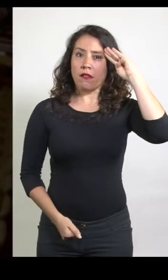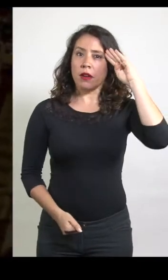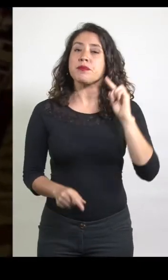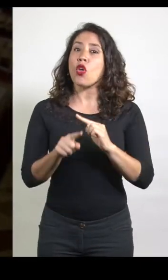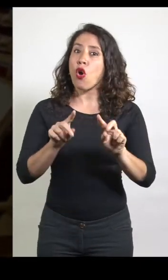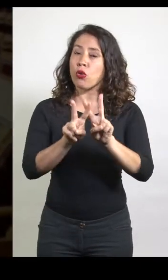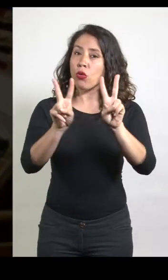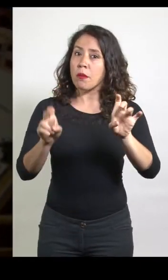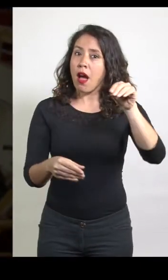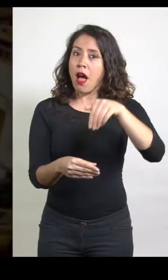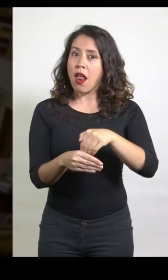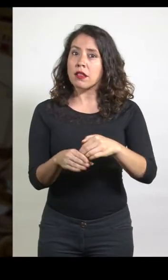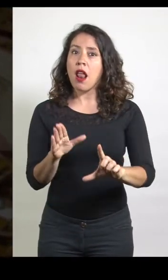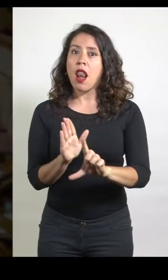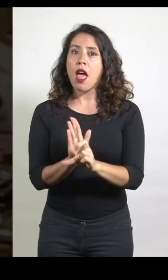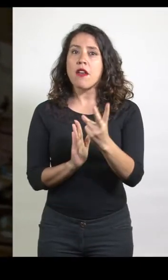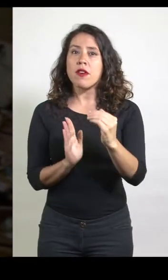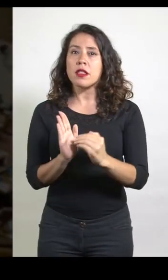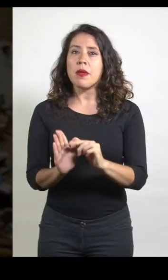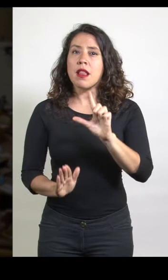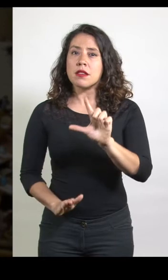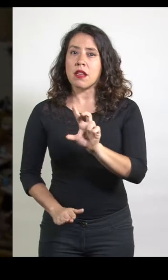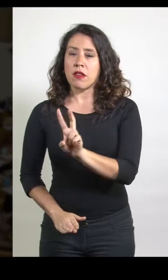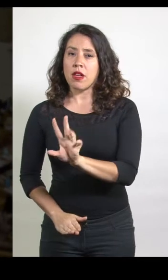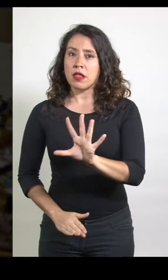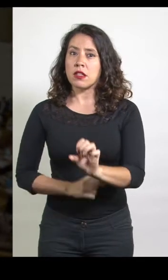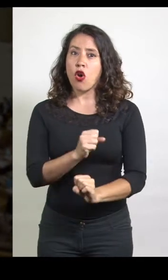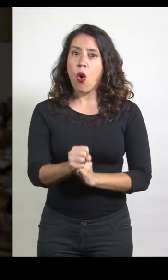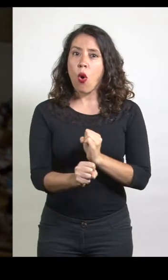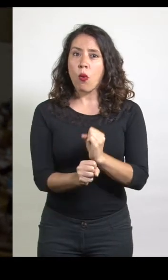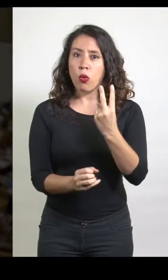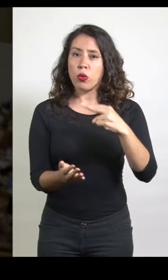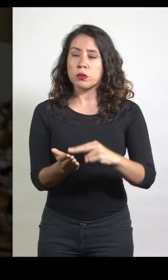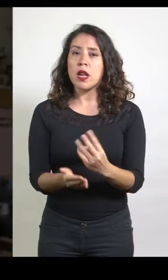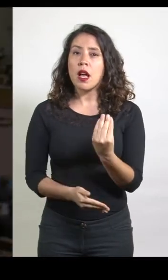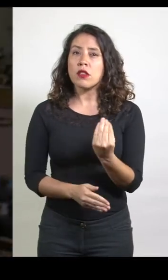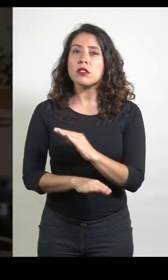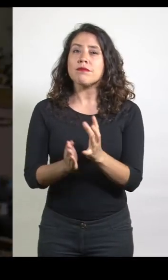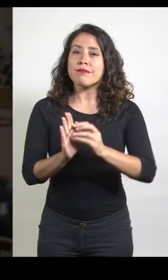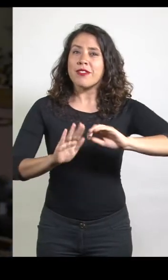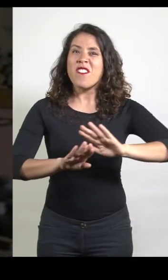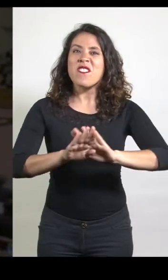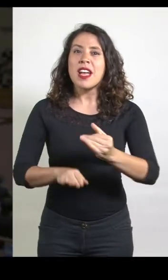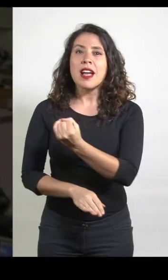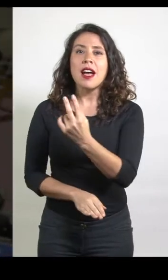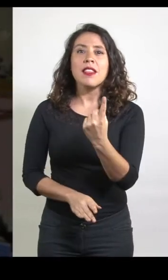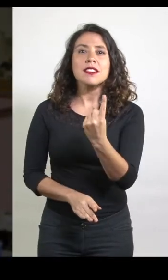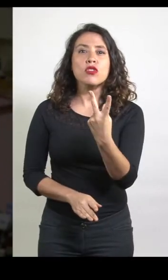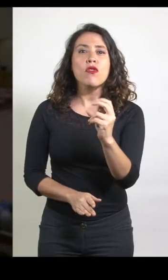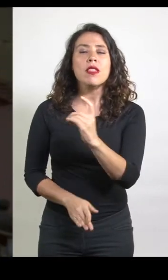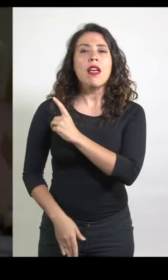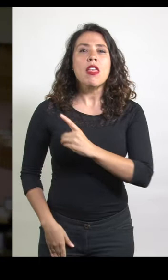materia electoral, la Ley Nº 20.725 del año 2014 eliminó la cifra 120